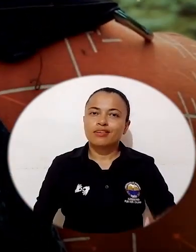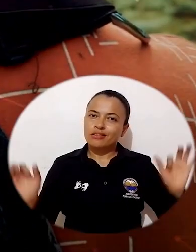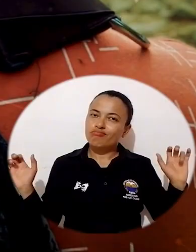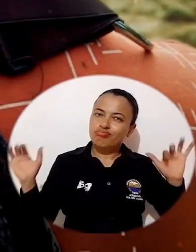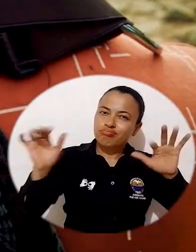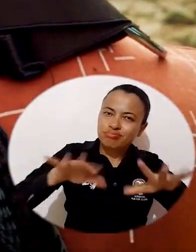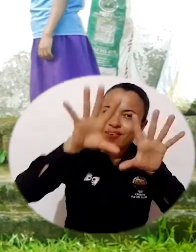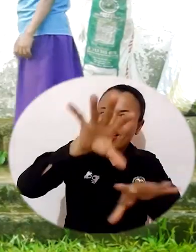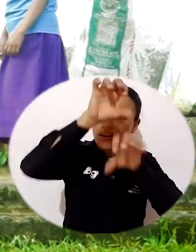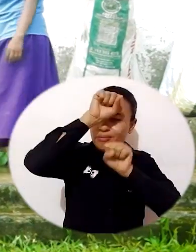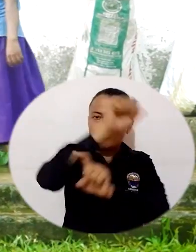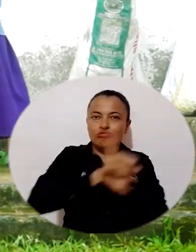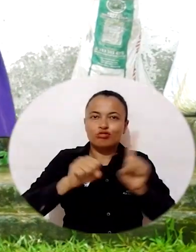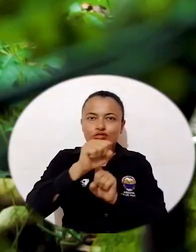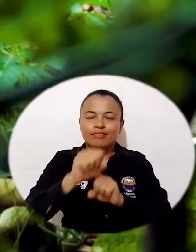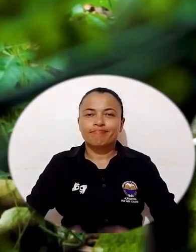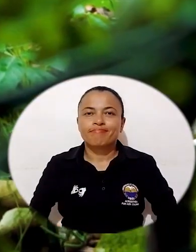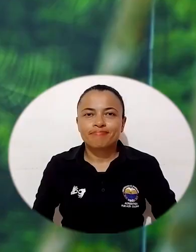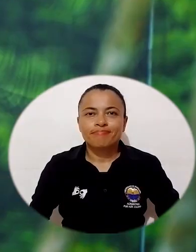Eventos de Apropiación Social